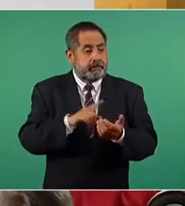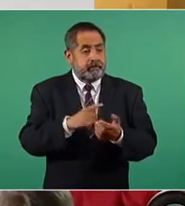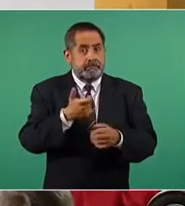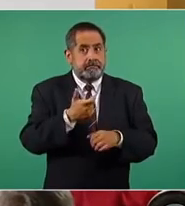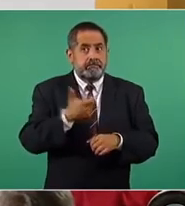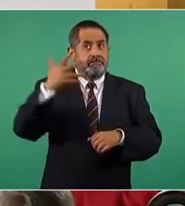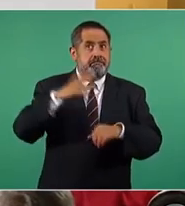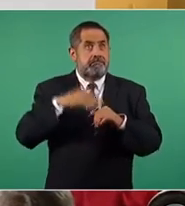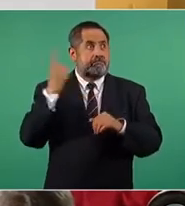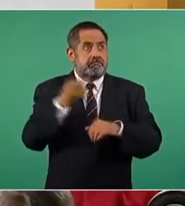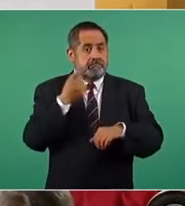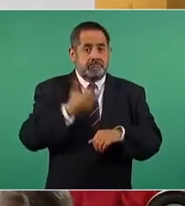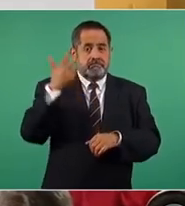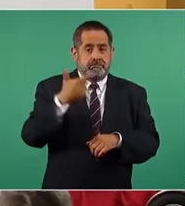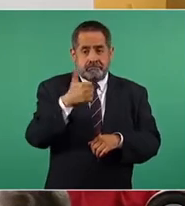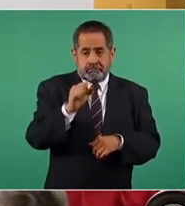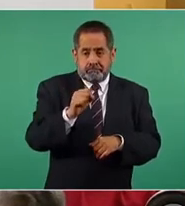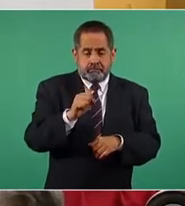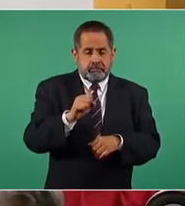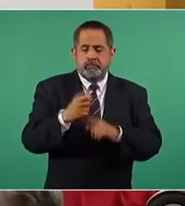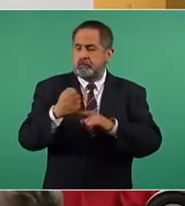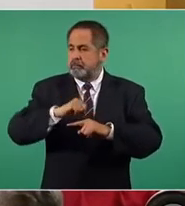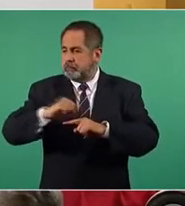por encima de la inflación.